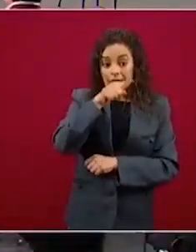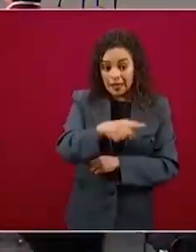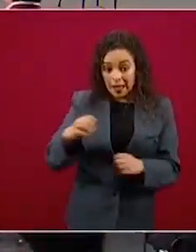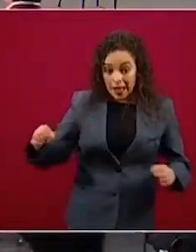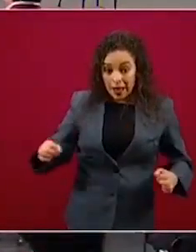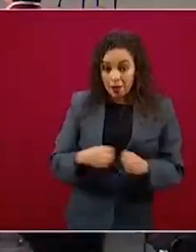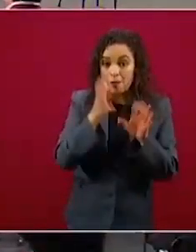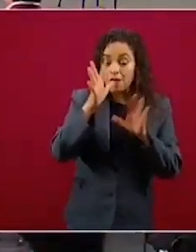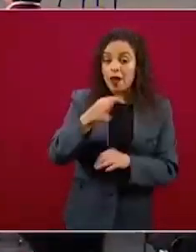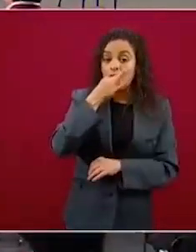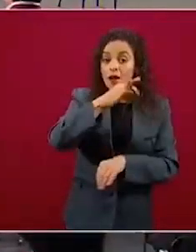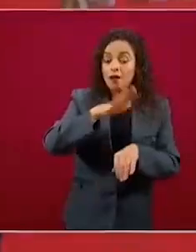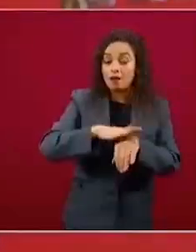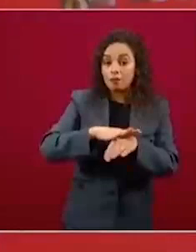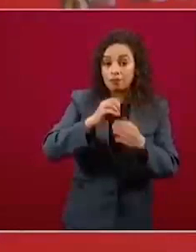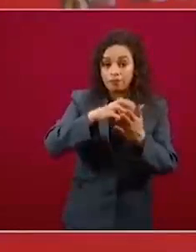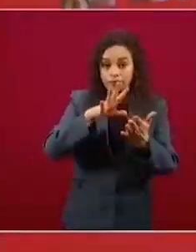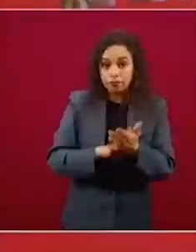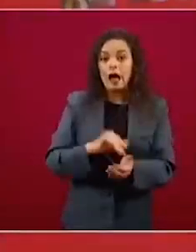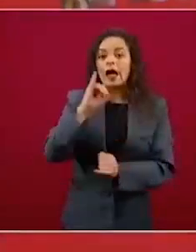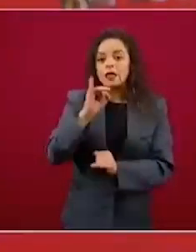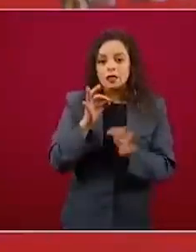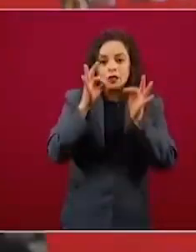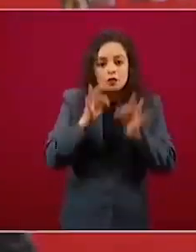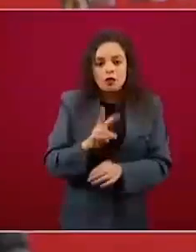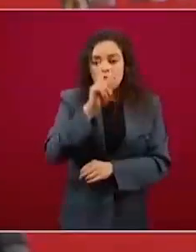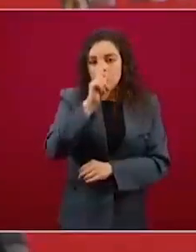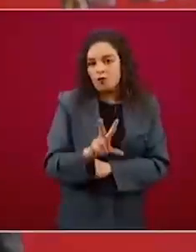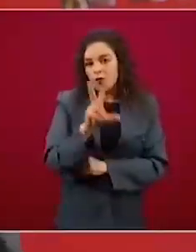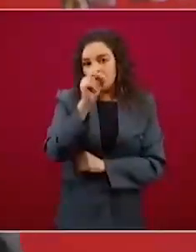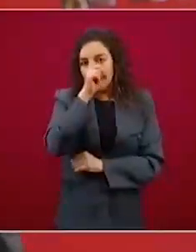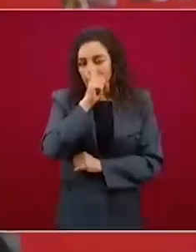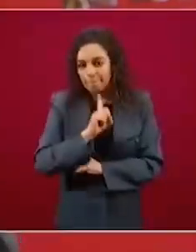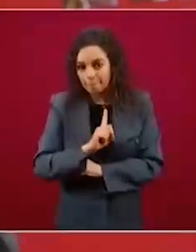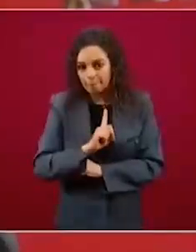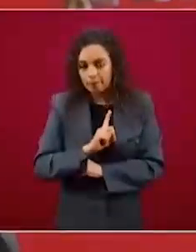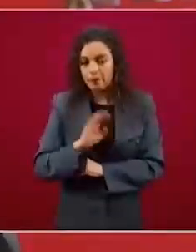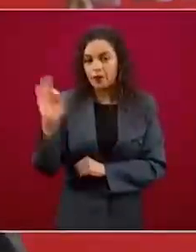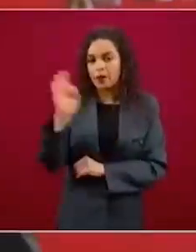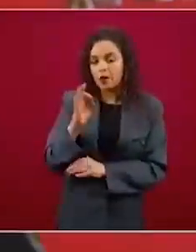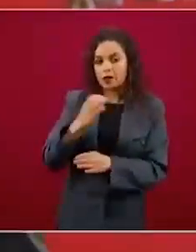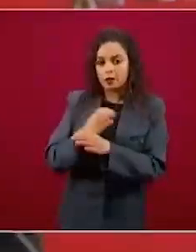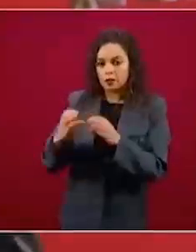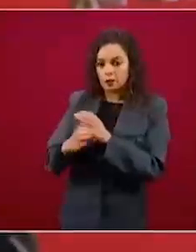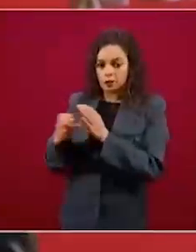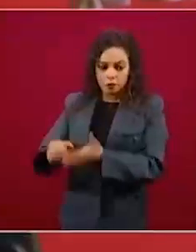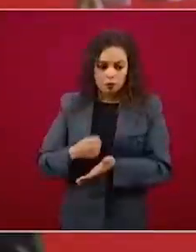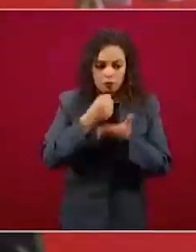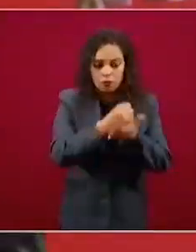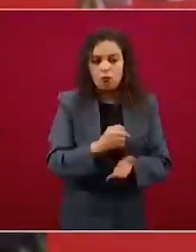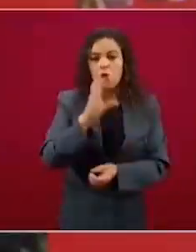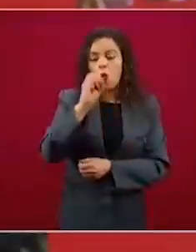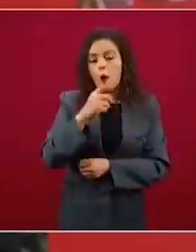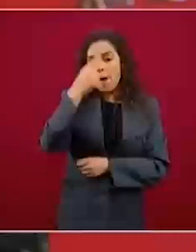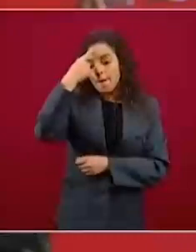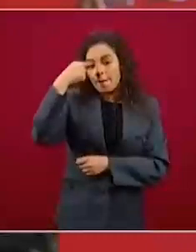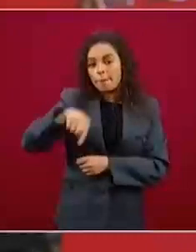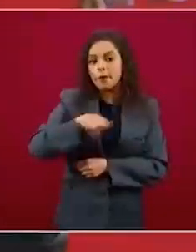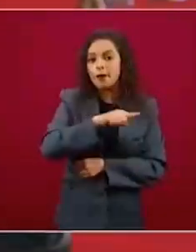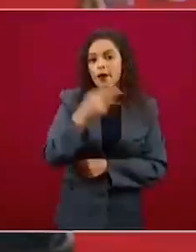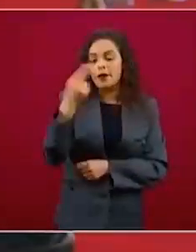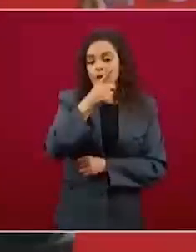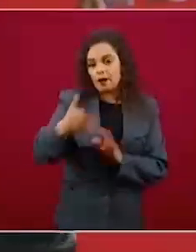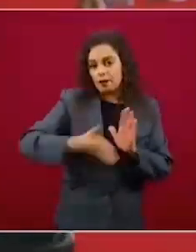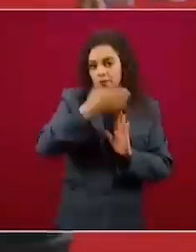sea y que los apoyos, ya sean insumos o recursos para obras, se cumplan y lleguen realmente a la